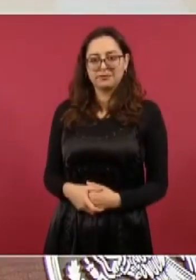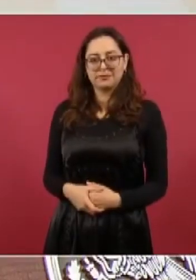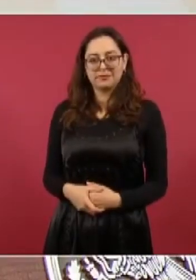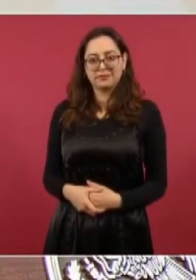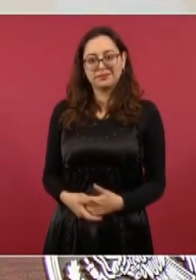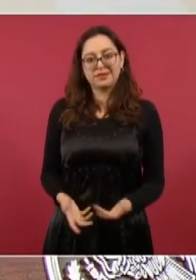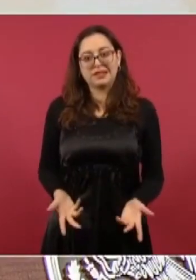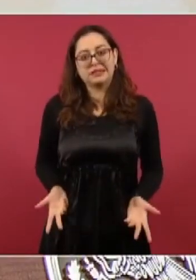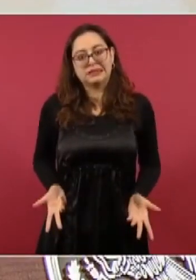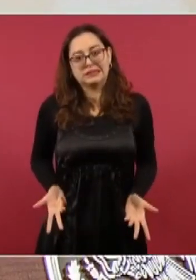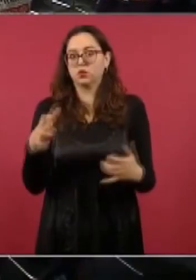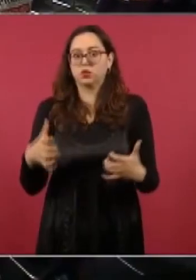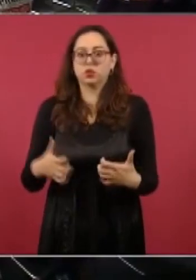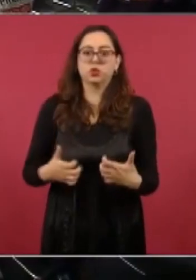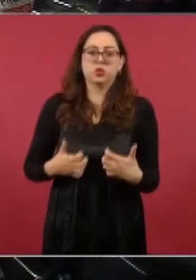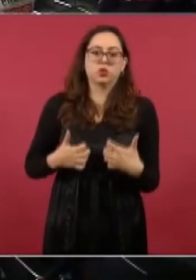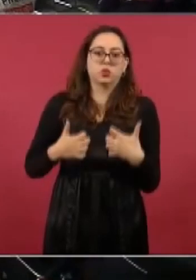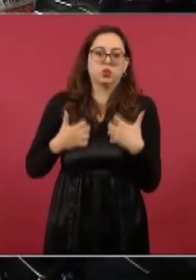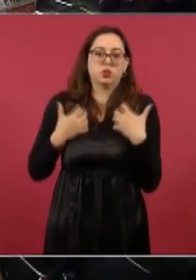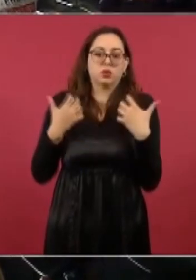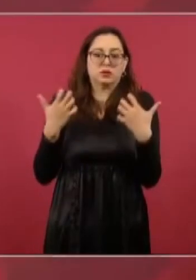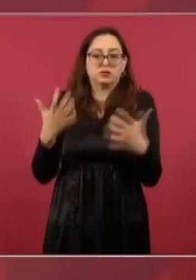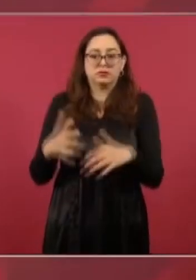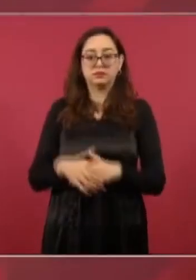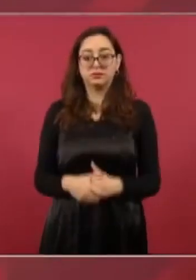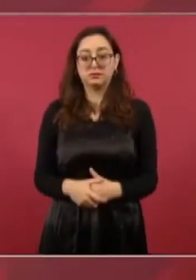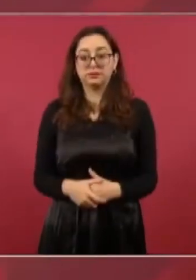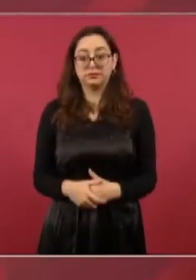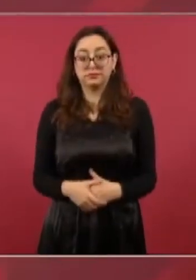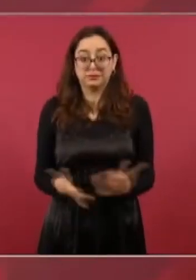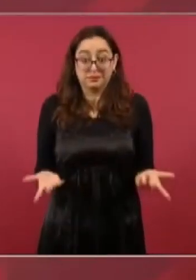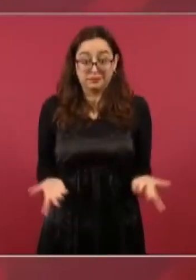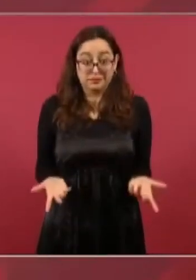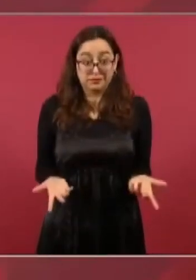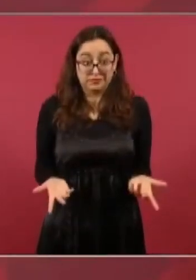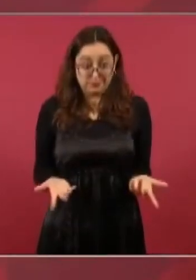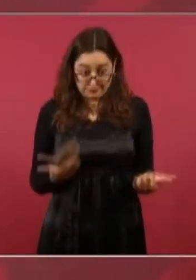contradecir a un experto es cosa de ver los resultados.